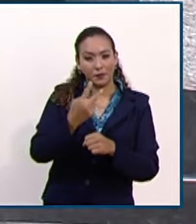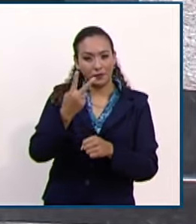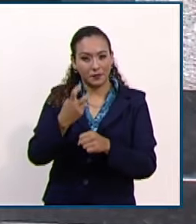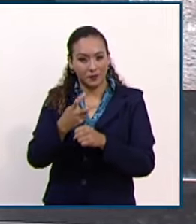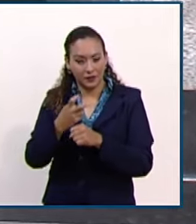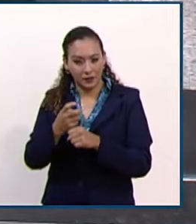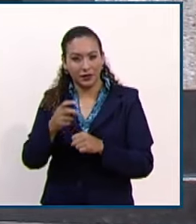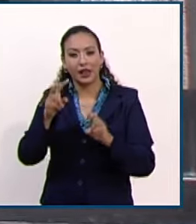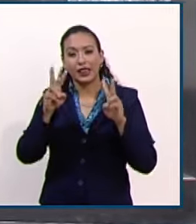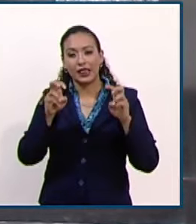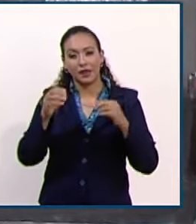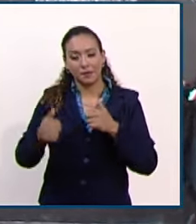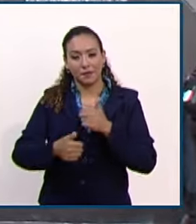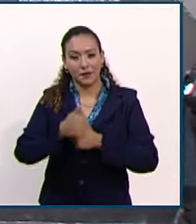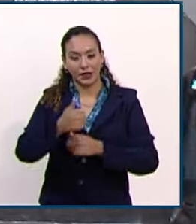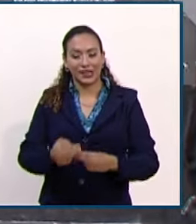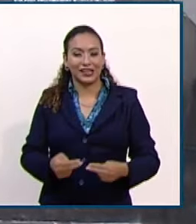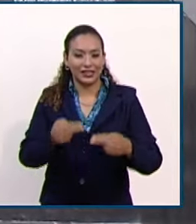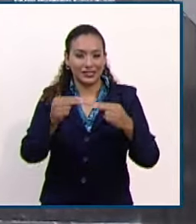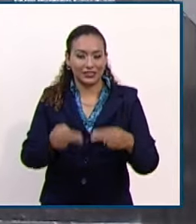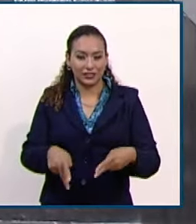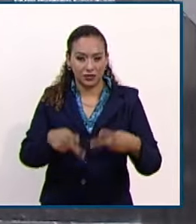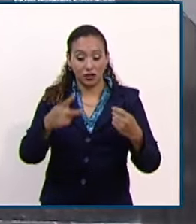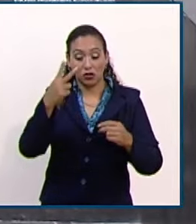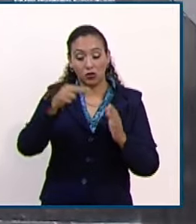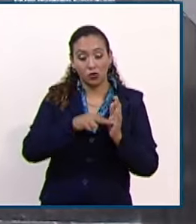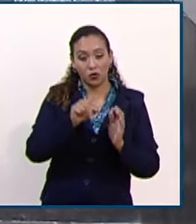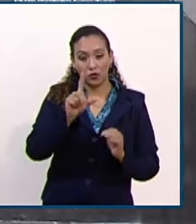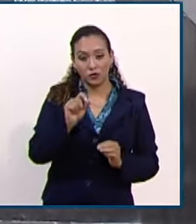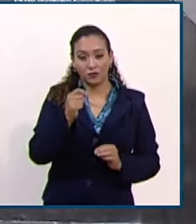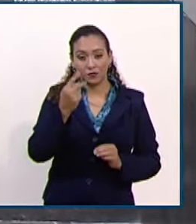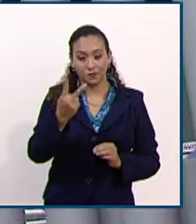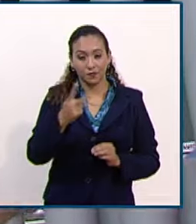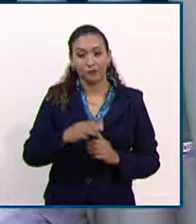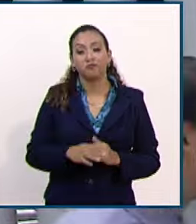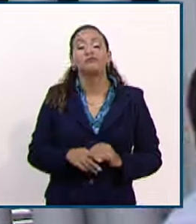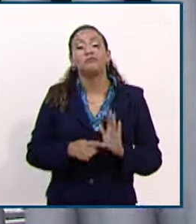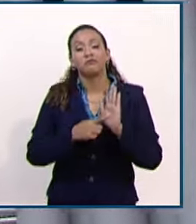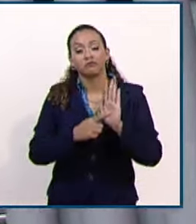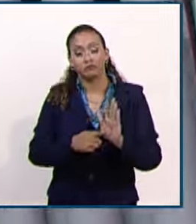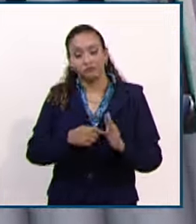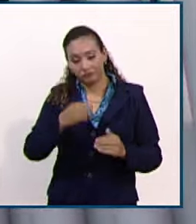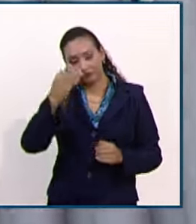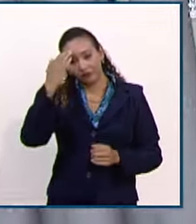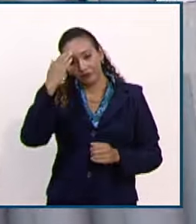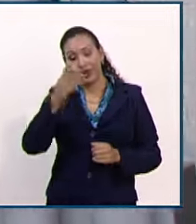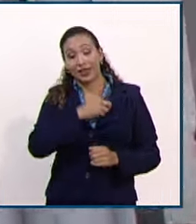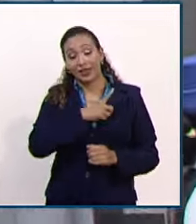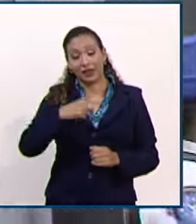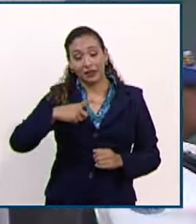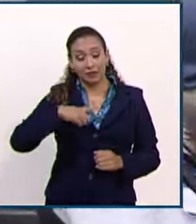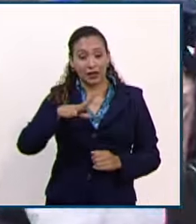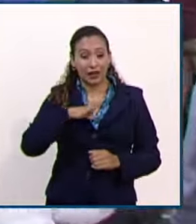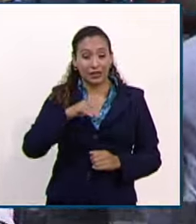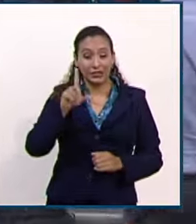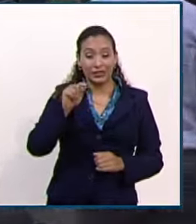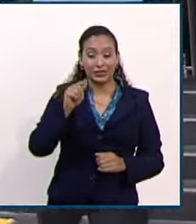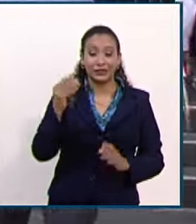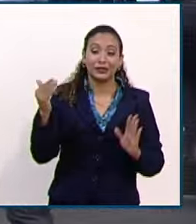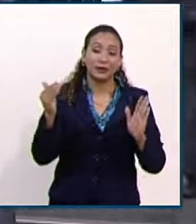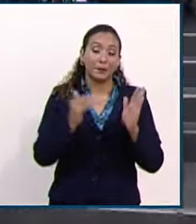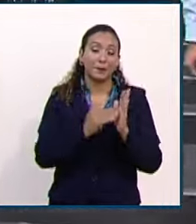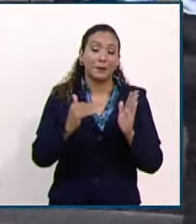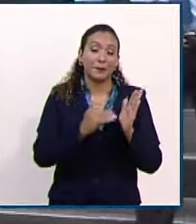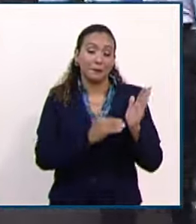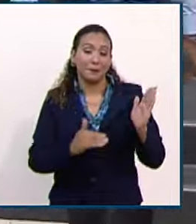en materia de concursos mercantiles en 2022 han conocido asuntos cuya deuda equivale ya a más de 70.000